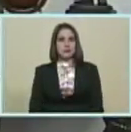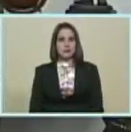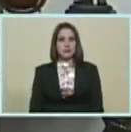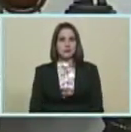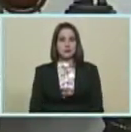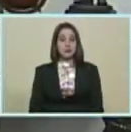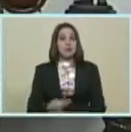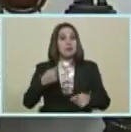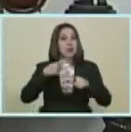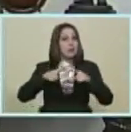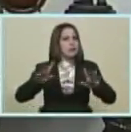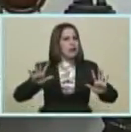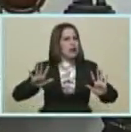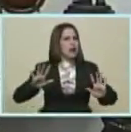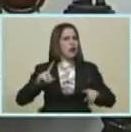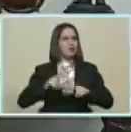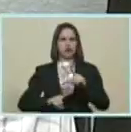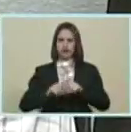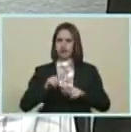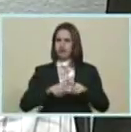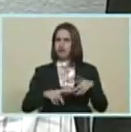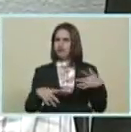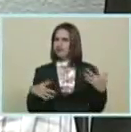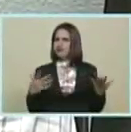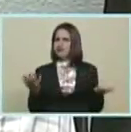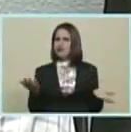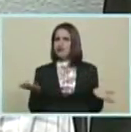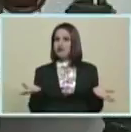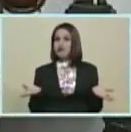Pero tiene su cosa También Eh